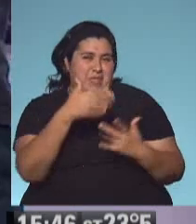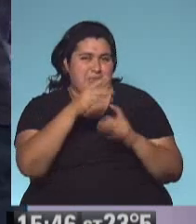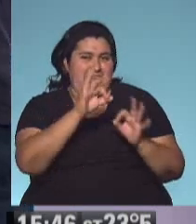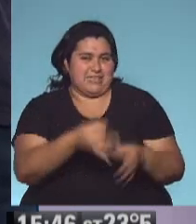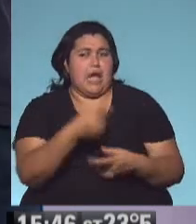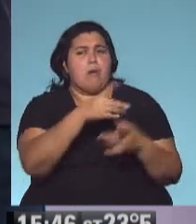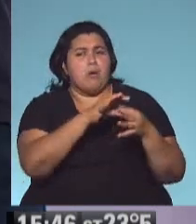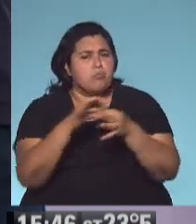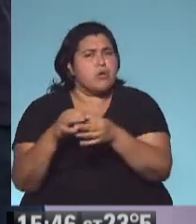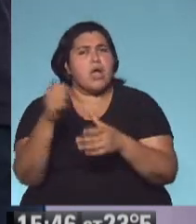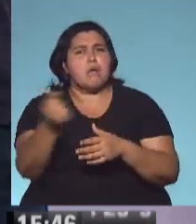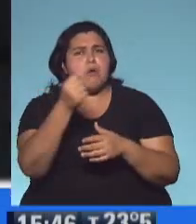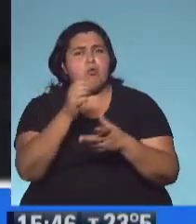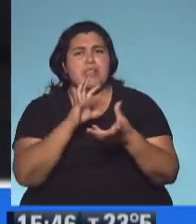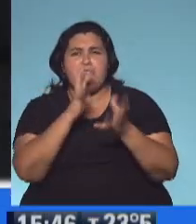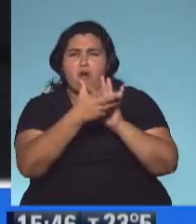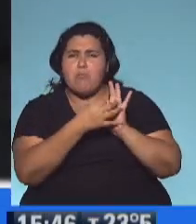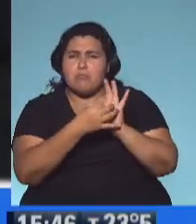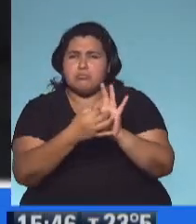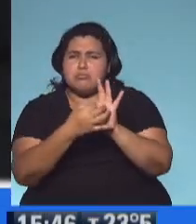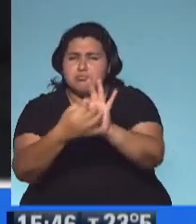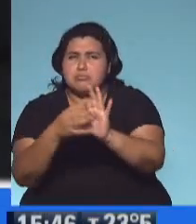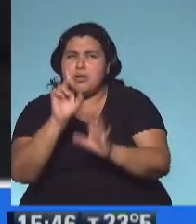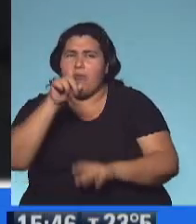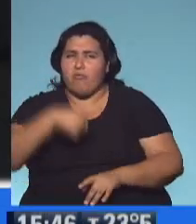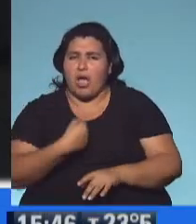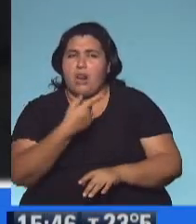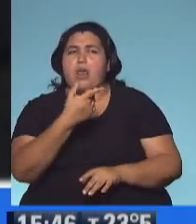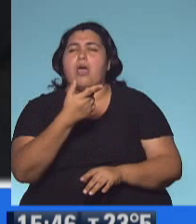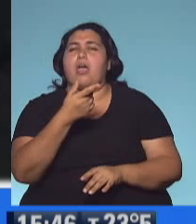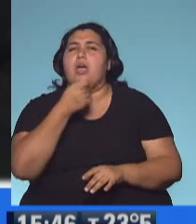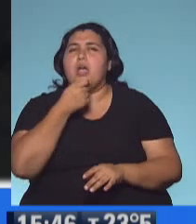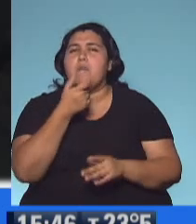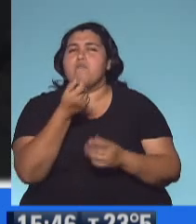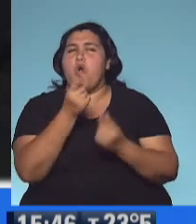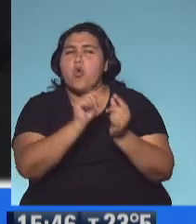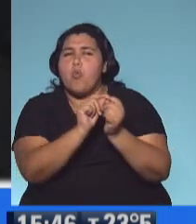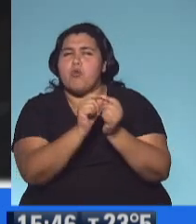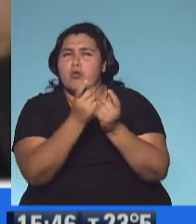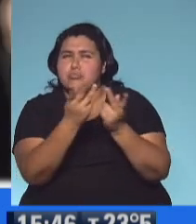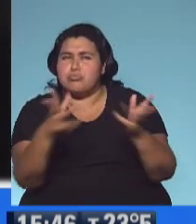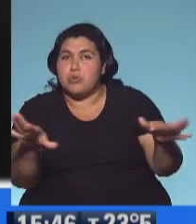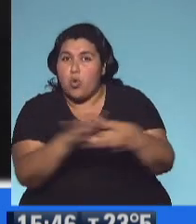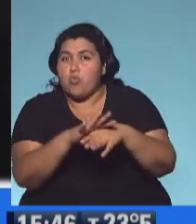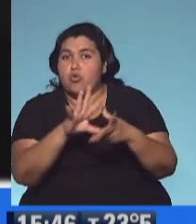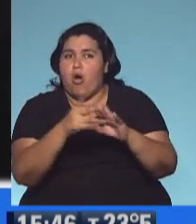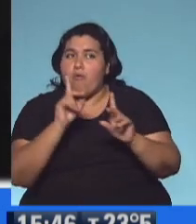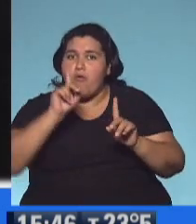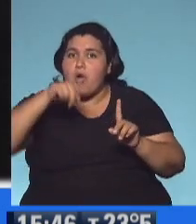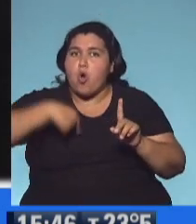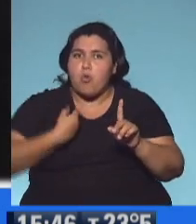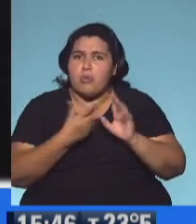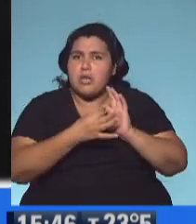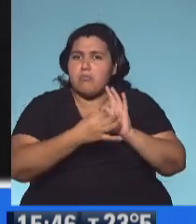más que ver con entender estos criterios, con encontrar la fórmula más que con los números en concreto, ¿no? Digamos, estábamos buscando eso.